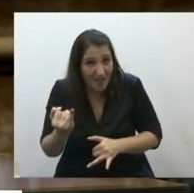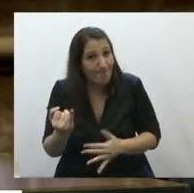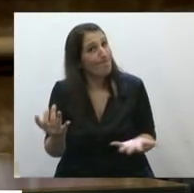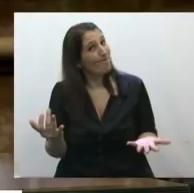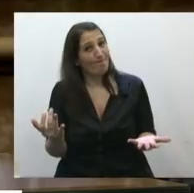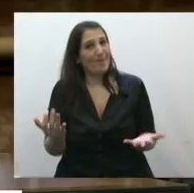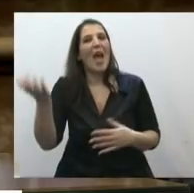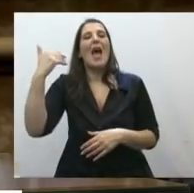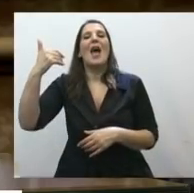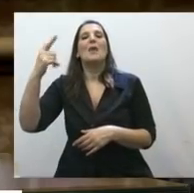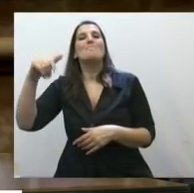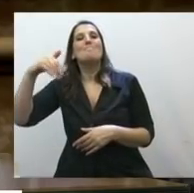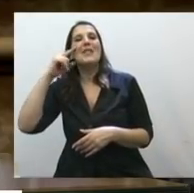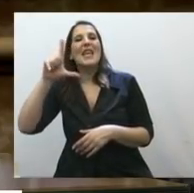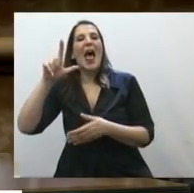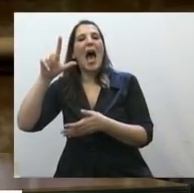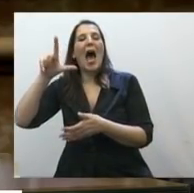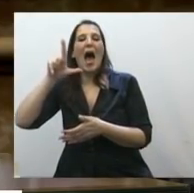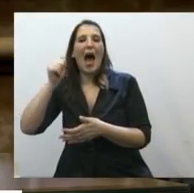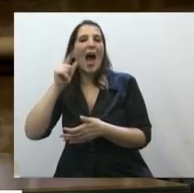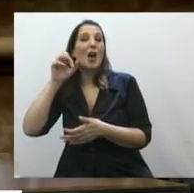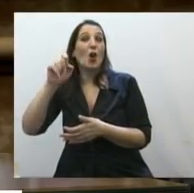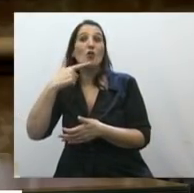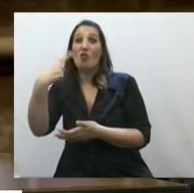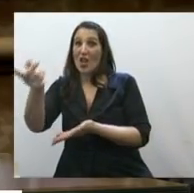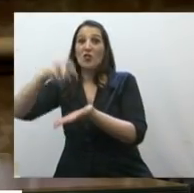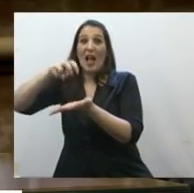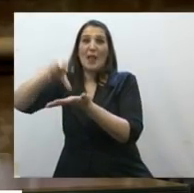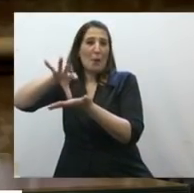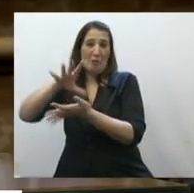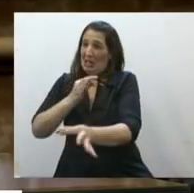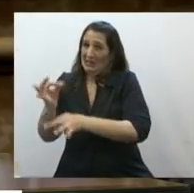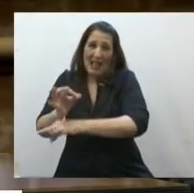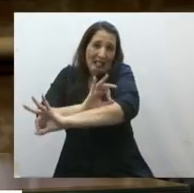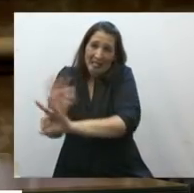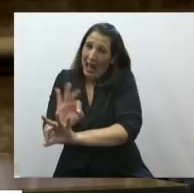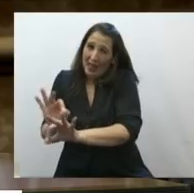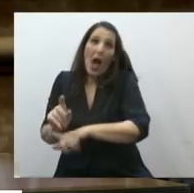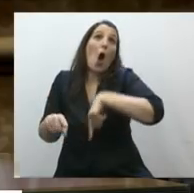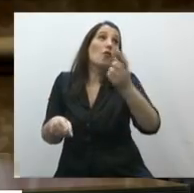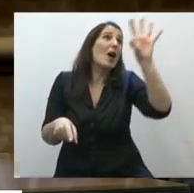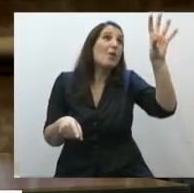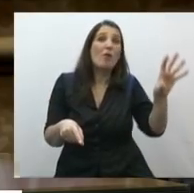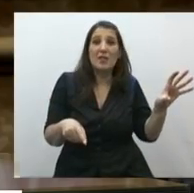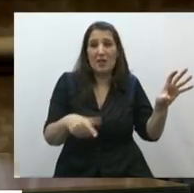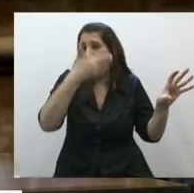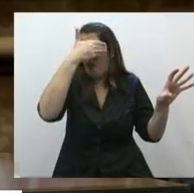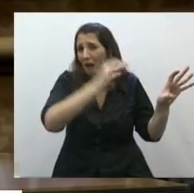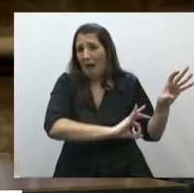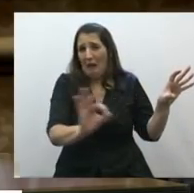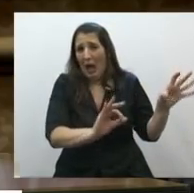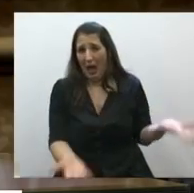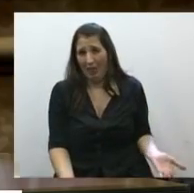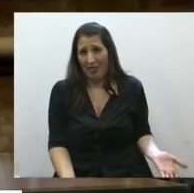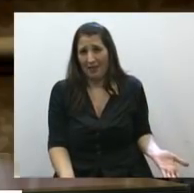en Salta ni siquiera eso. Y como en Salta en otras provincias, y en otras provincias que sí se da, también hay que reconocer que